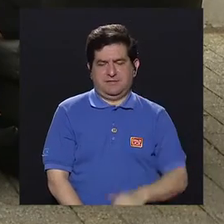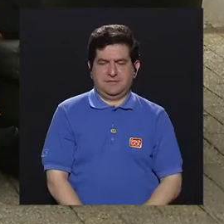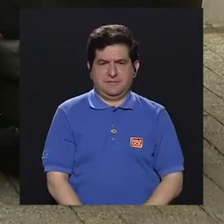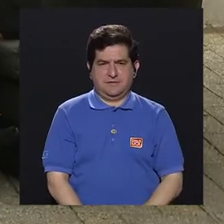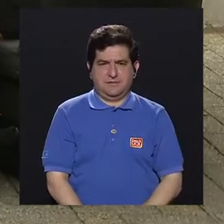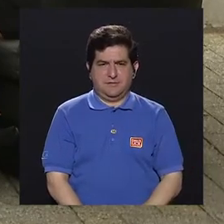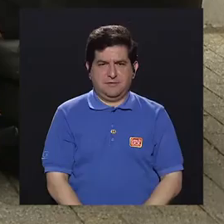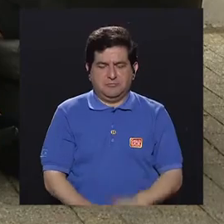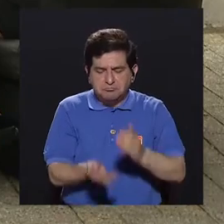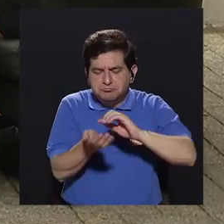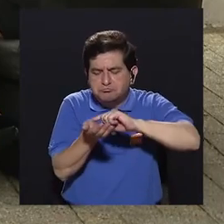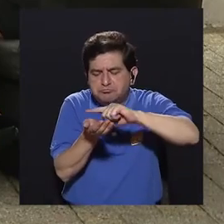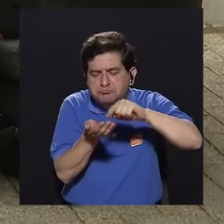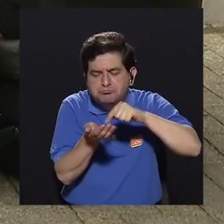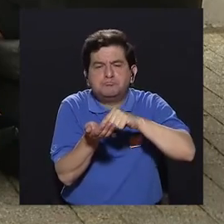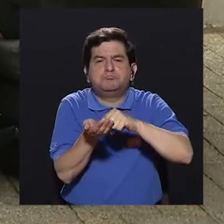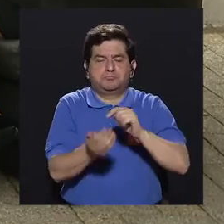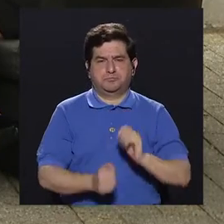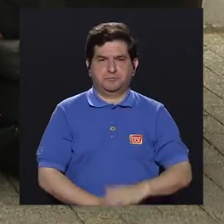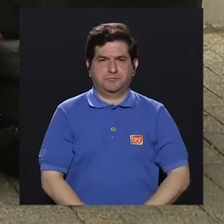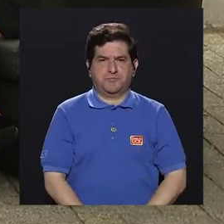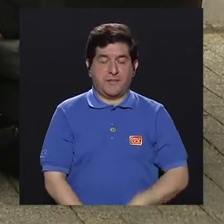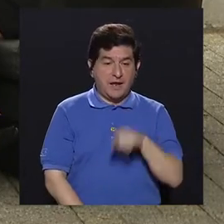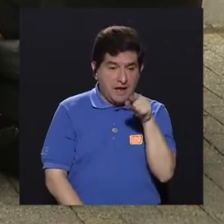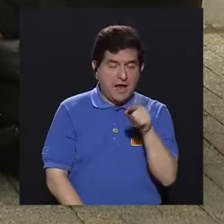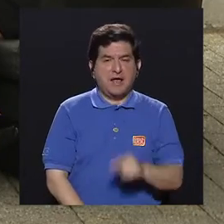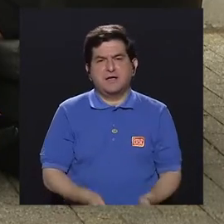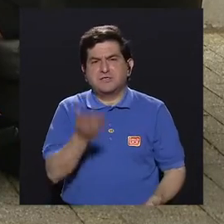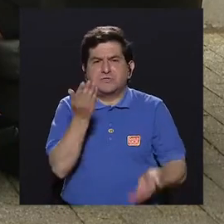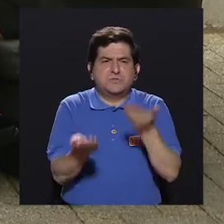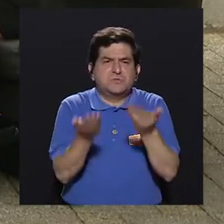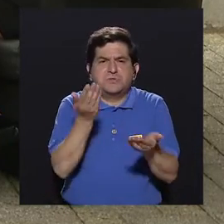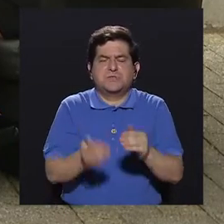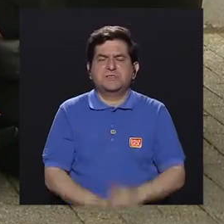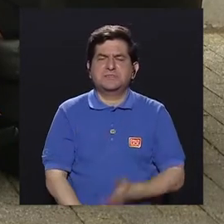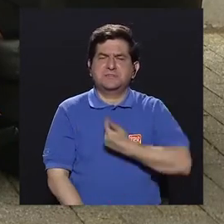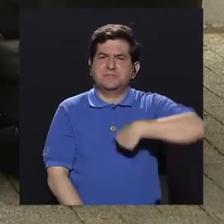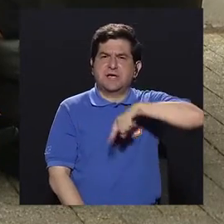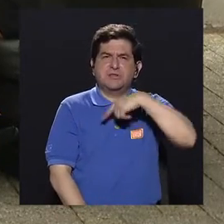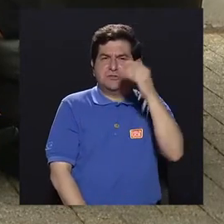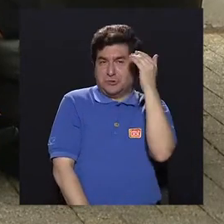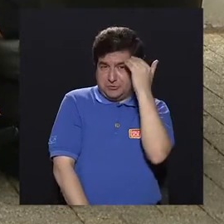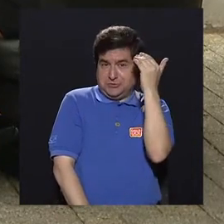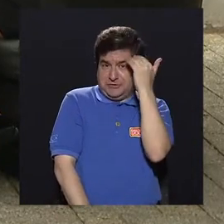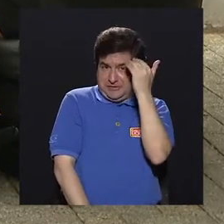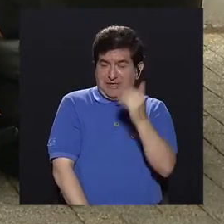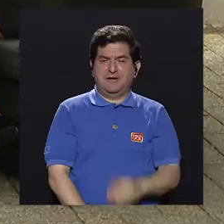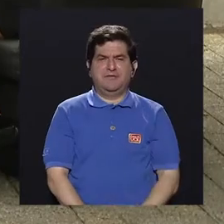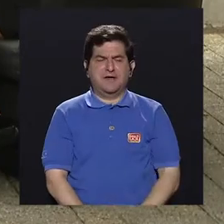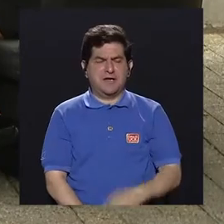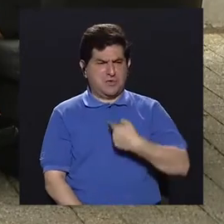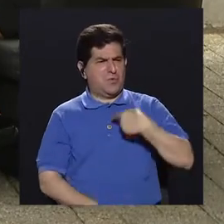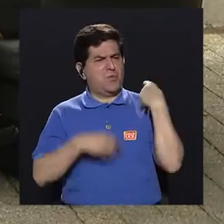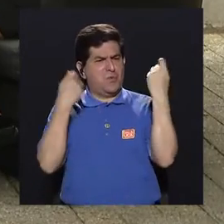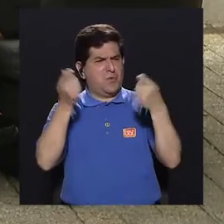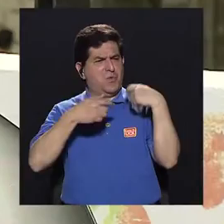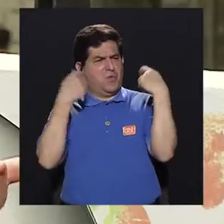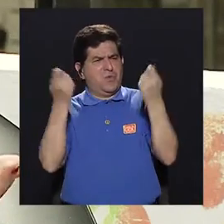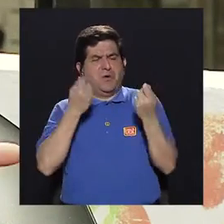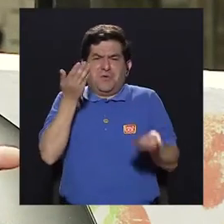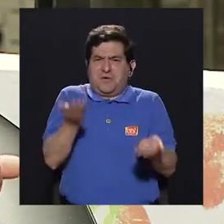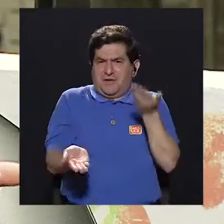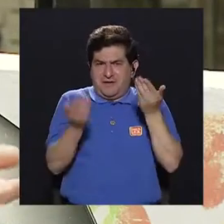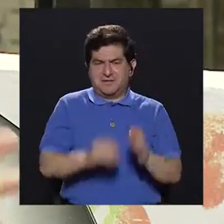puñito de maní, ¿verdad? O sea, eso es un poco como para que lo tengamos en cuenta, a veces cuando uno está en una fiesta,